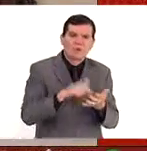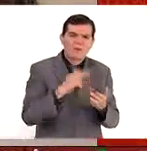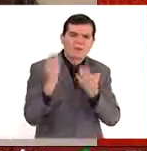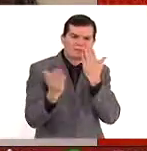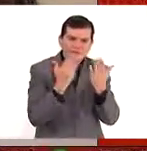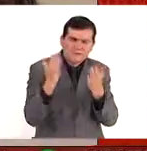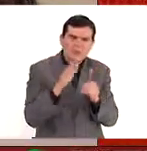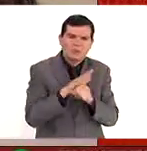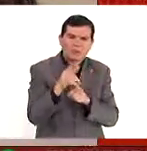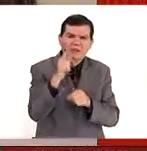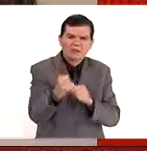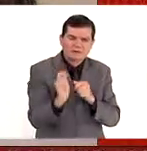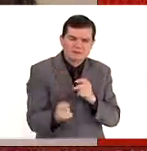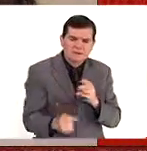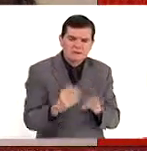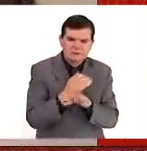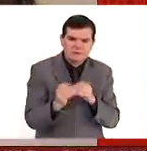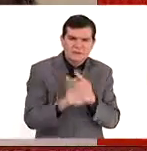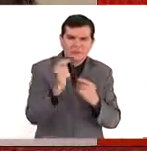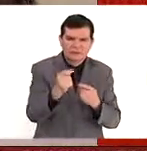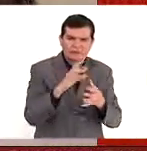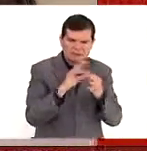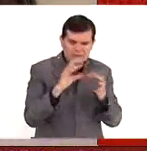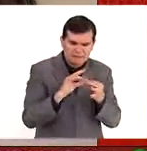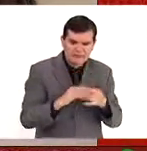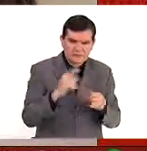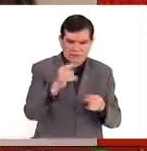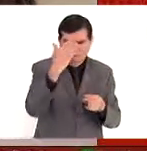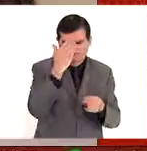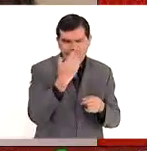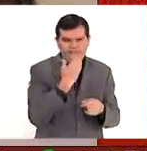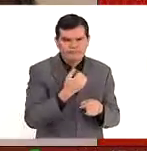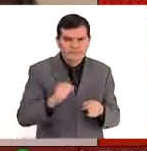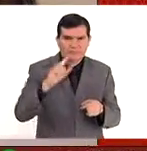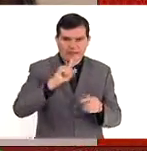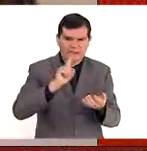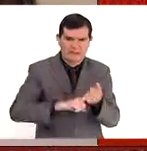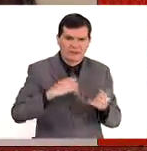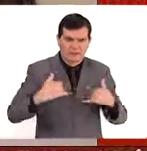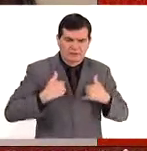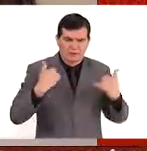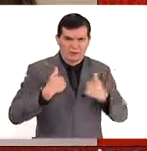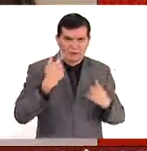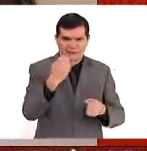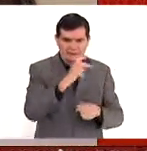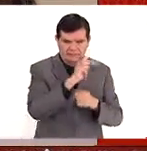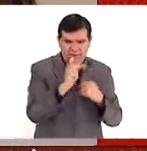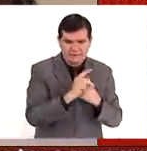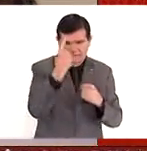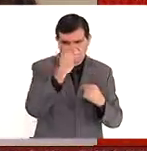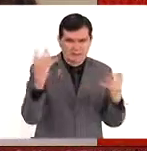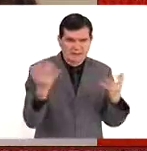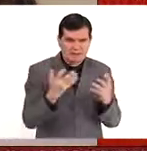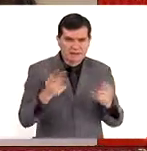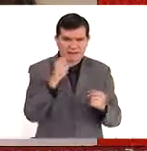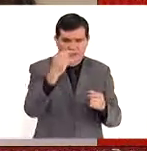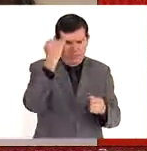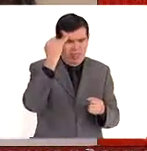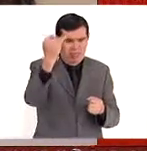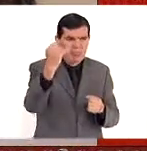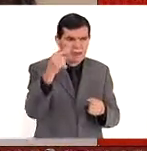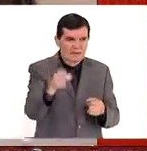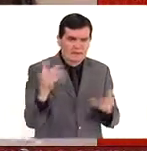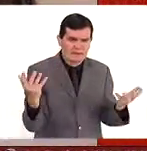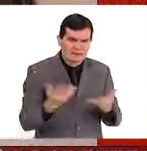estudiaron o siguen estudiando. Pero háblame también del talento que hay en los jóvenes en este país para crear una cosa como la que ustedes